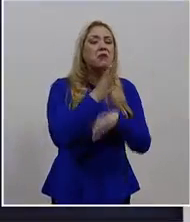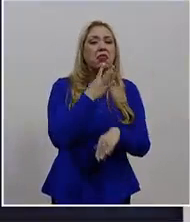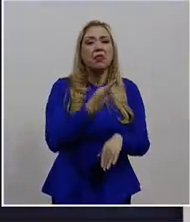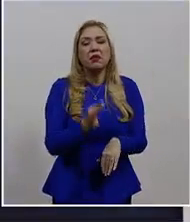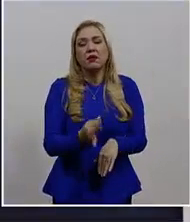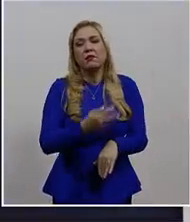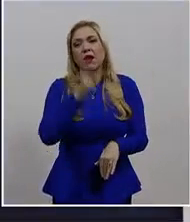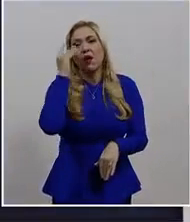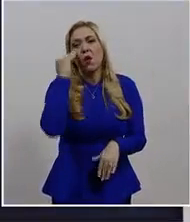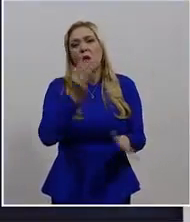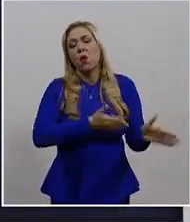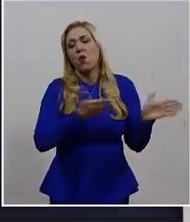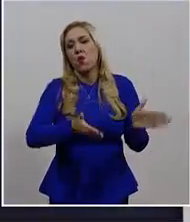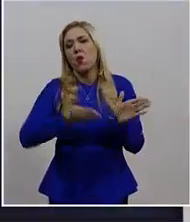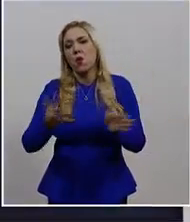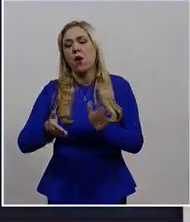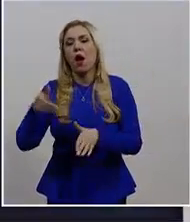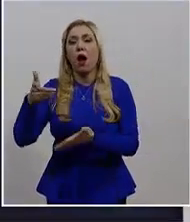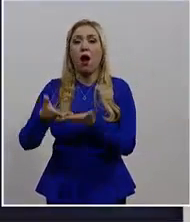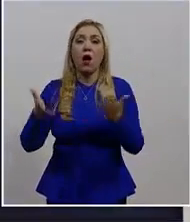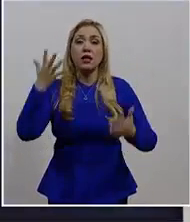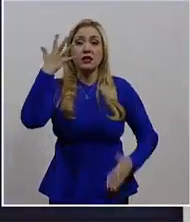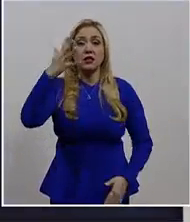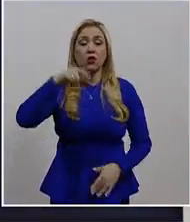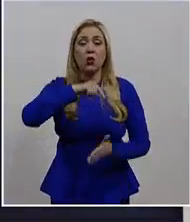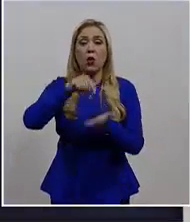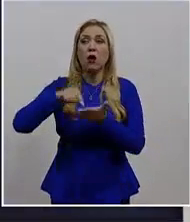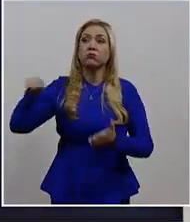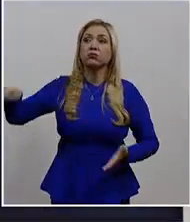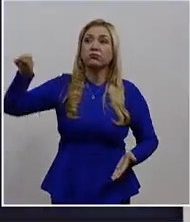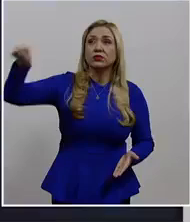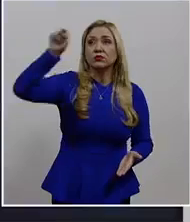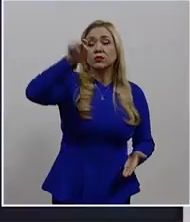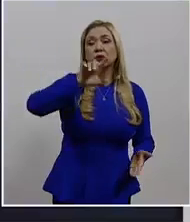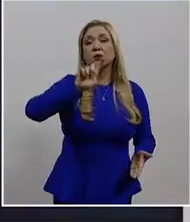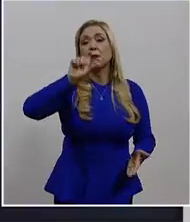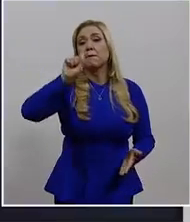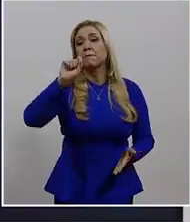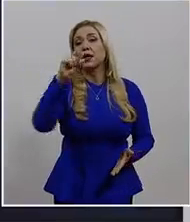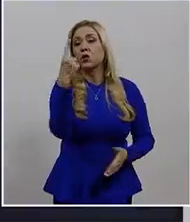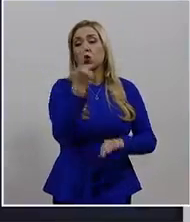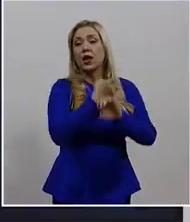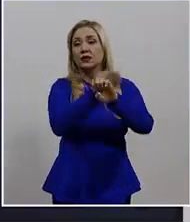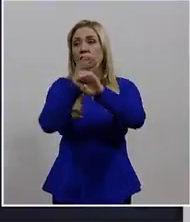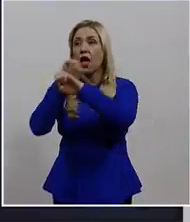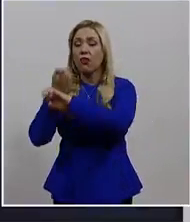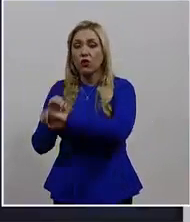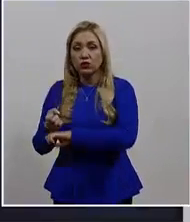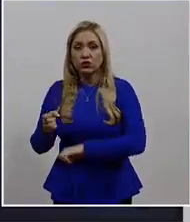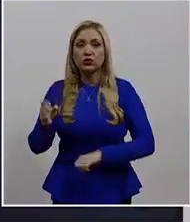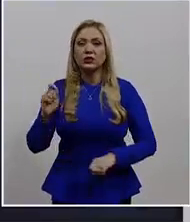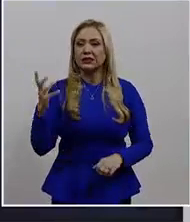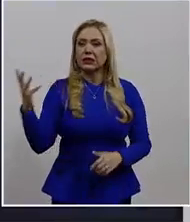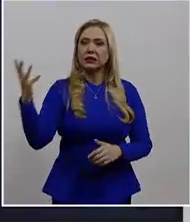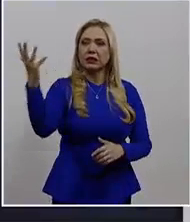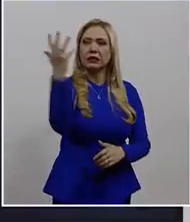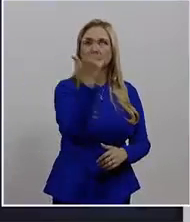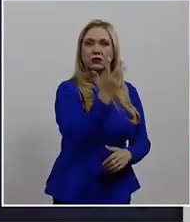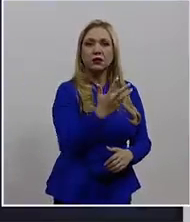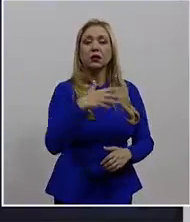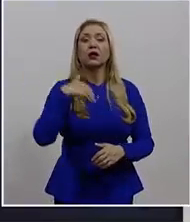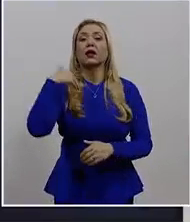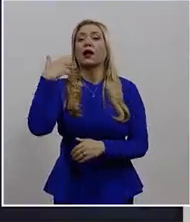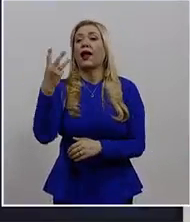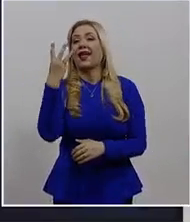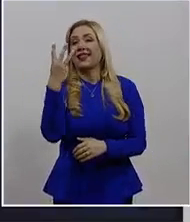Centro Federal de Conciliación y Registro Laboral en 21 entidades y que para el 3 de octubre se aperturarán